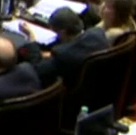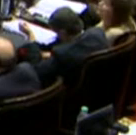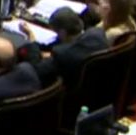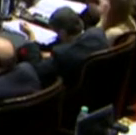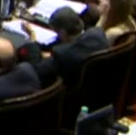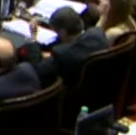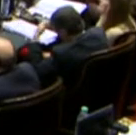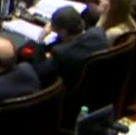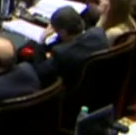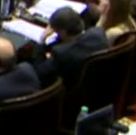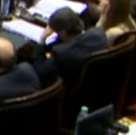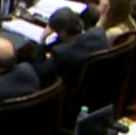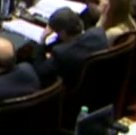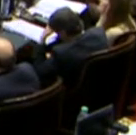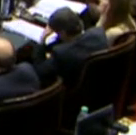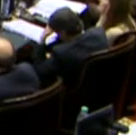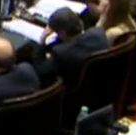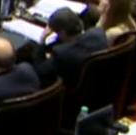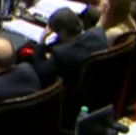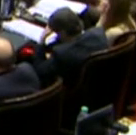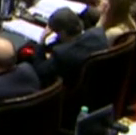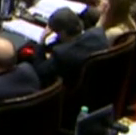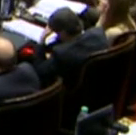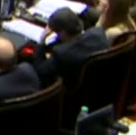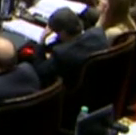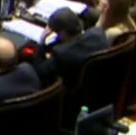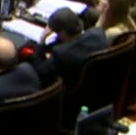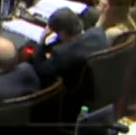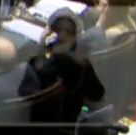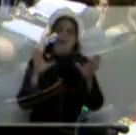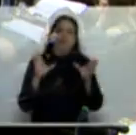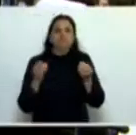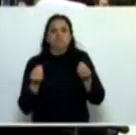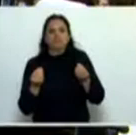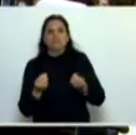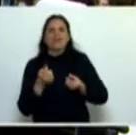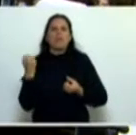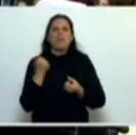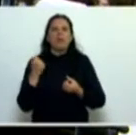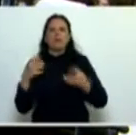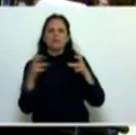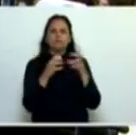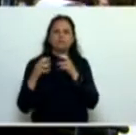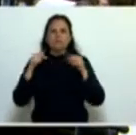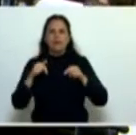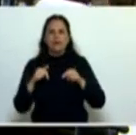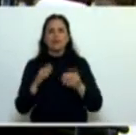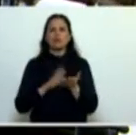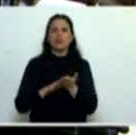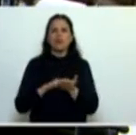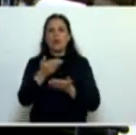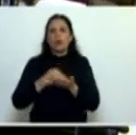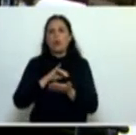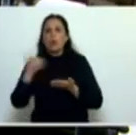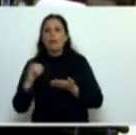Sí, señor Presidente. Bueno, primero aclarar por qué es importante la discusión en el Parlamento de la cuenta de inversión.